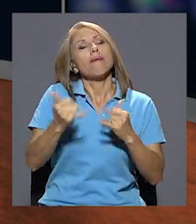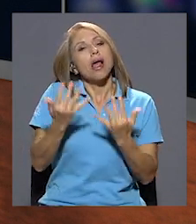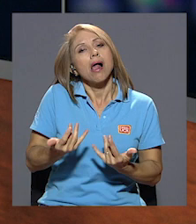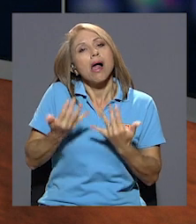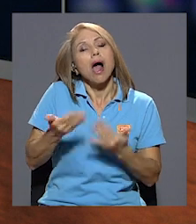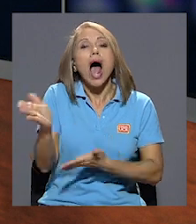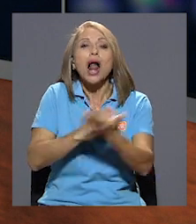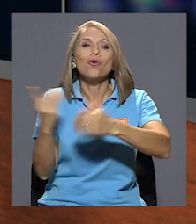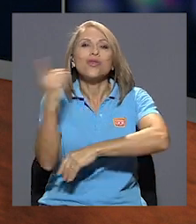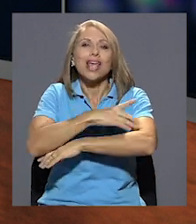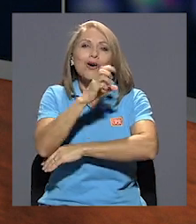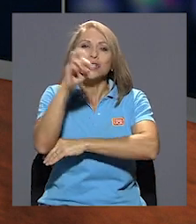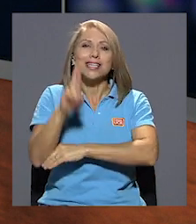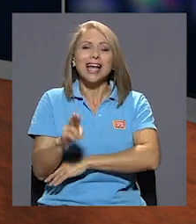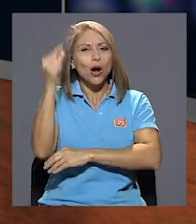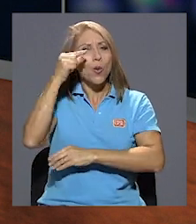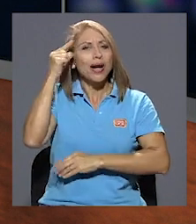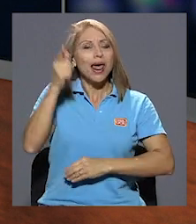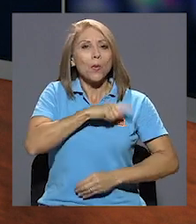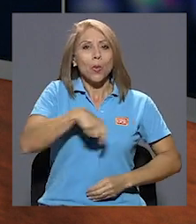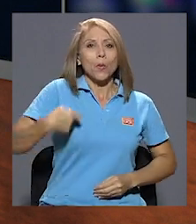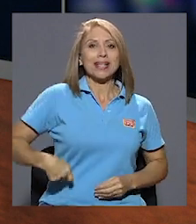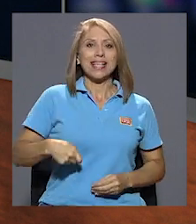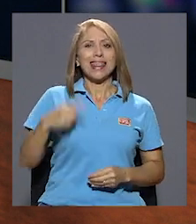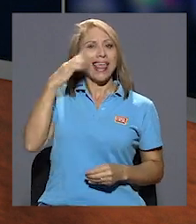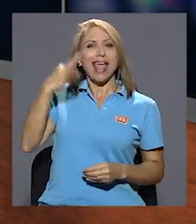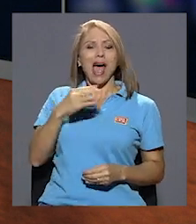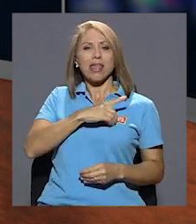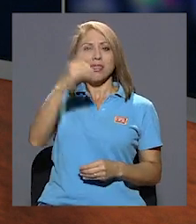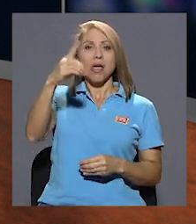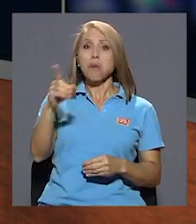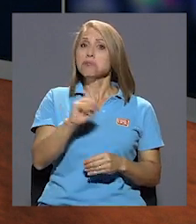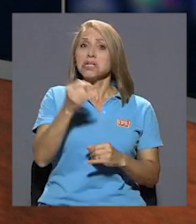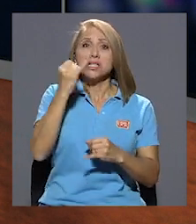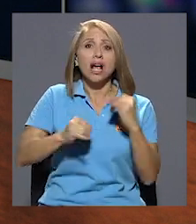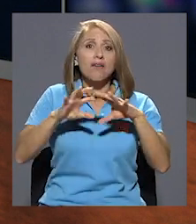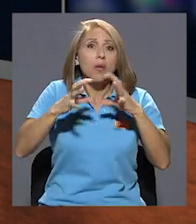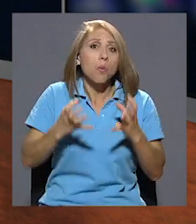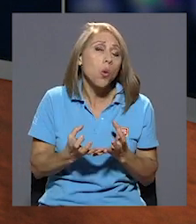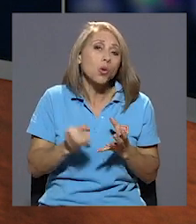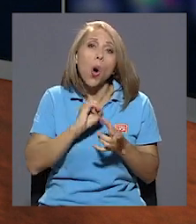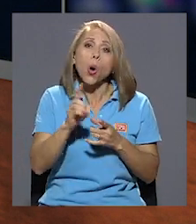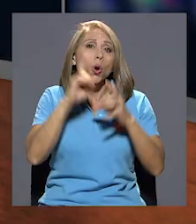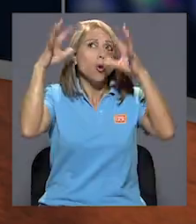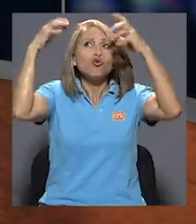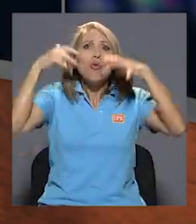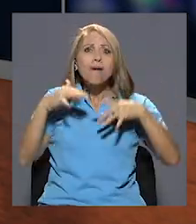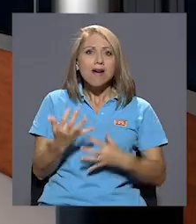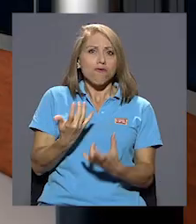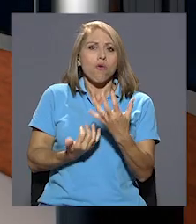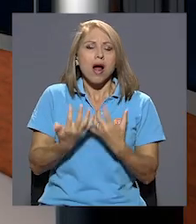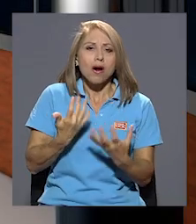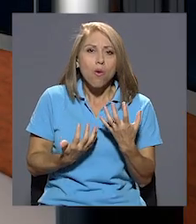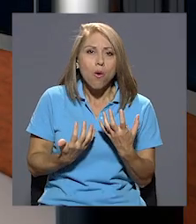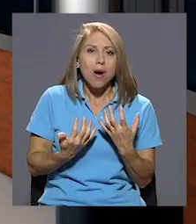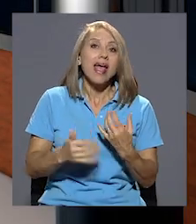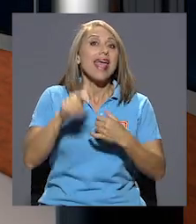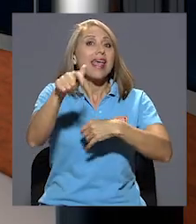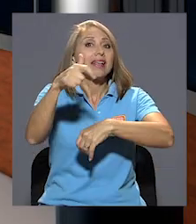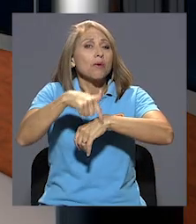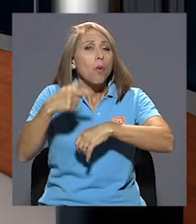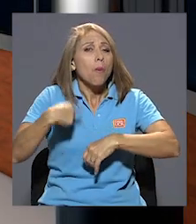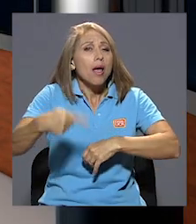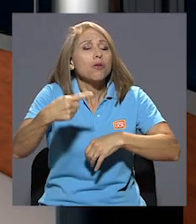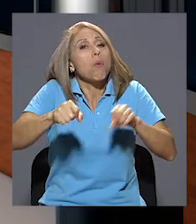algún día Costa Rica será gobernada por un presidente ateo sin que se acabe el mundo ni nos llueva fuego. En ese